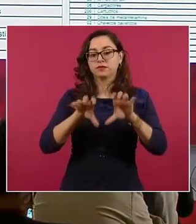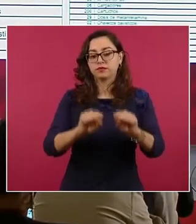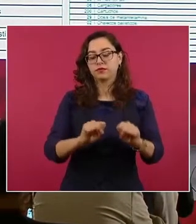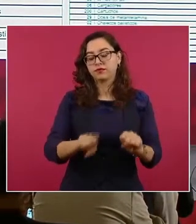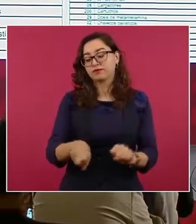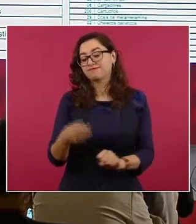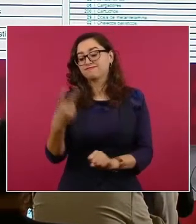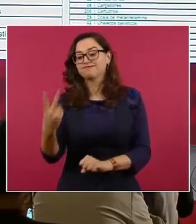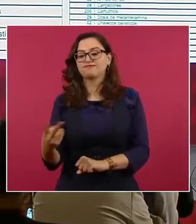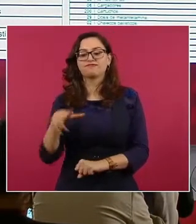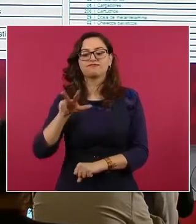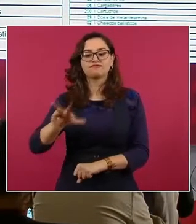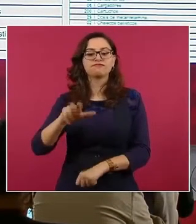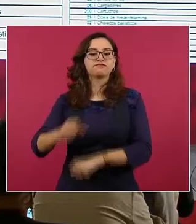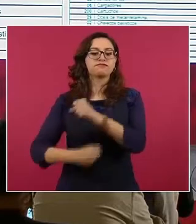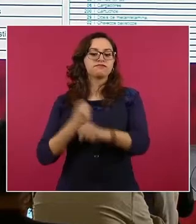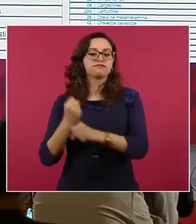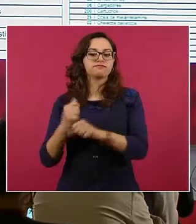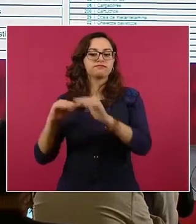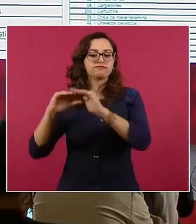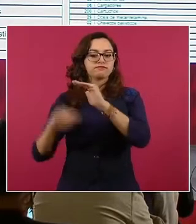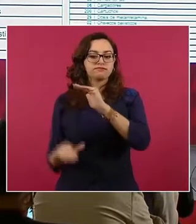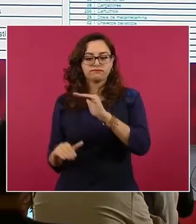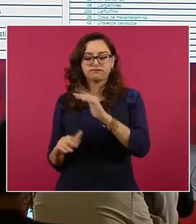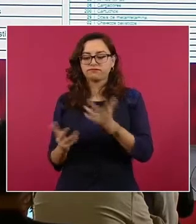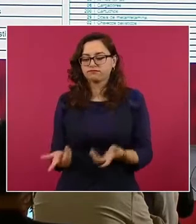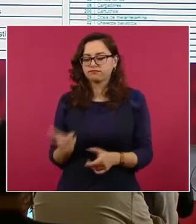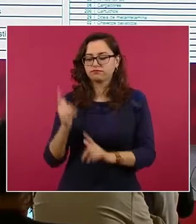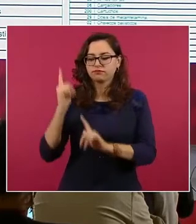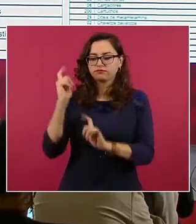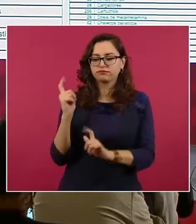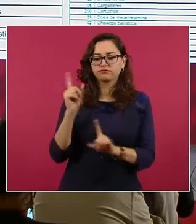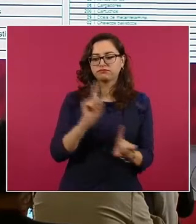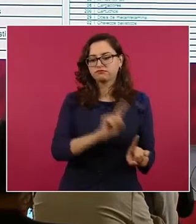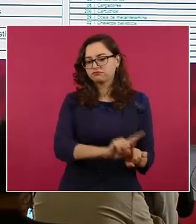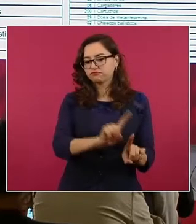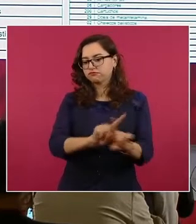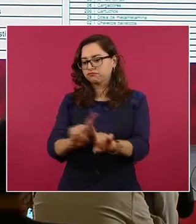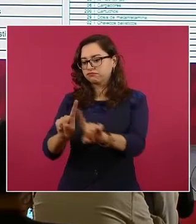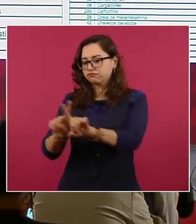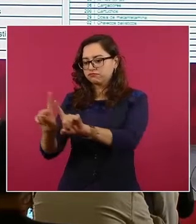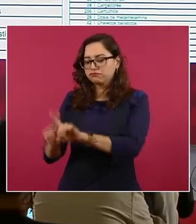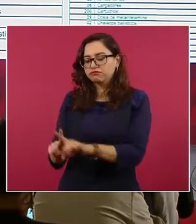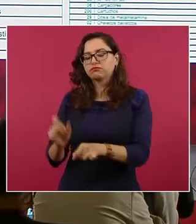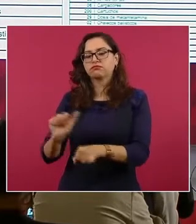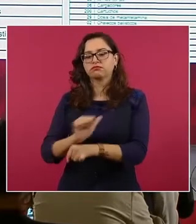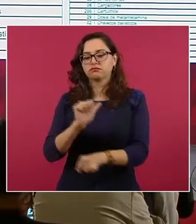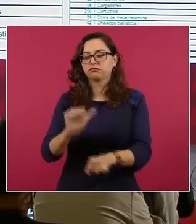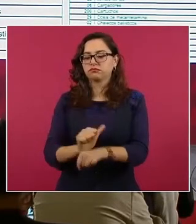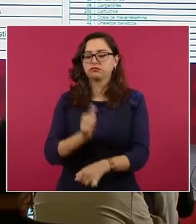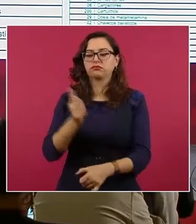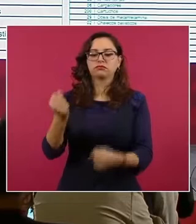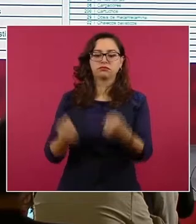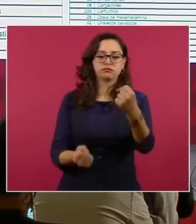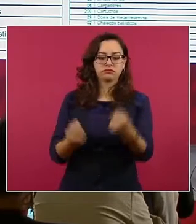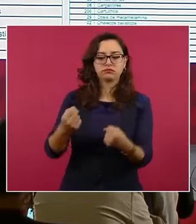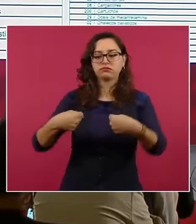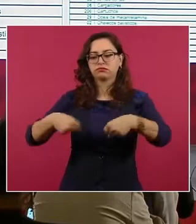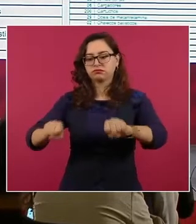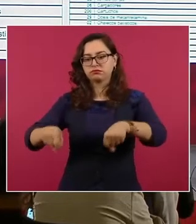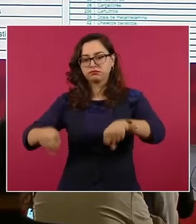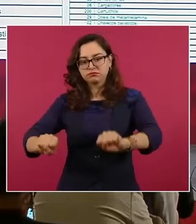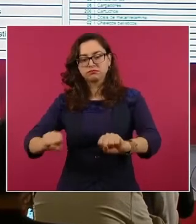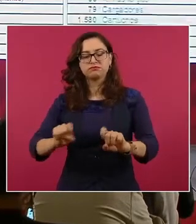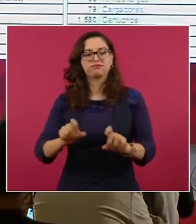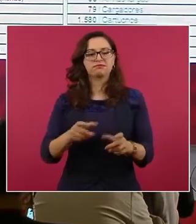presentados y diferentes armas de diferentes características, vehículos, motocicletas, entre otros.